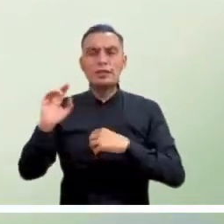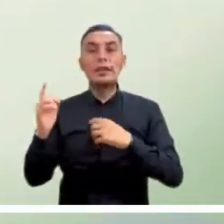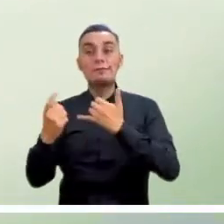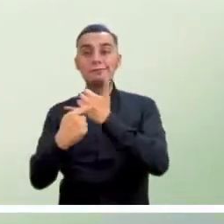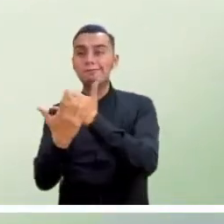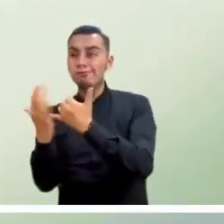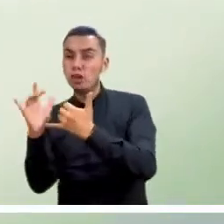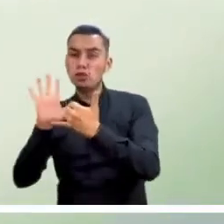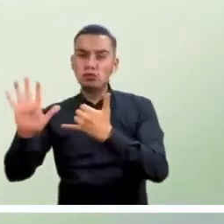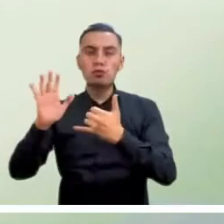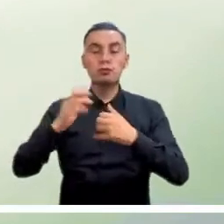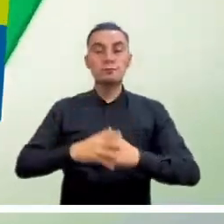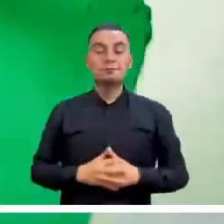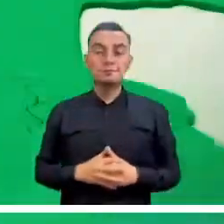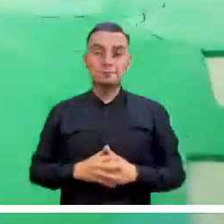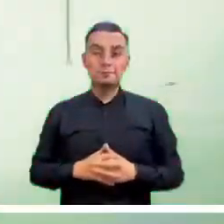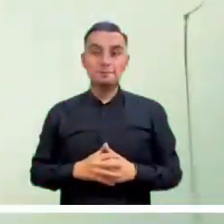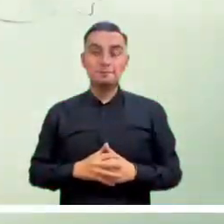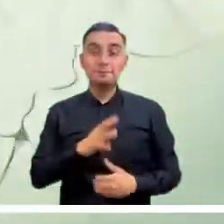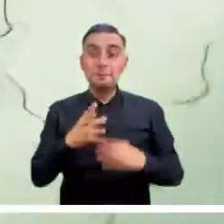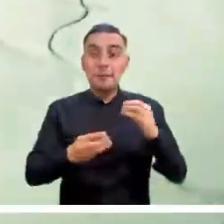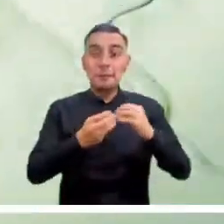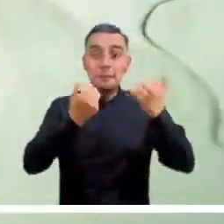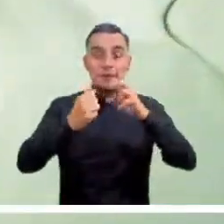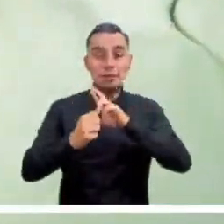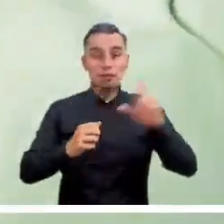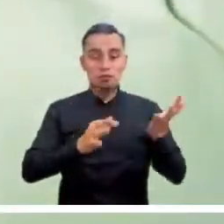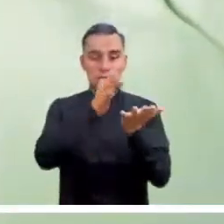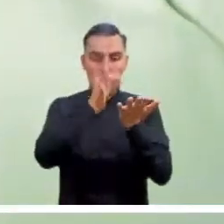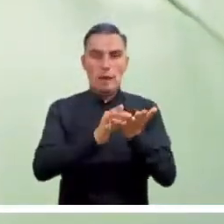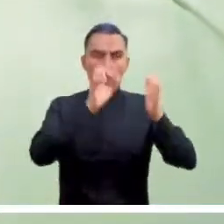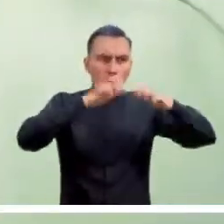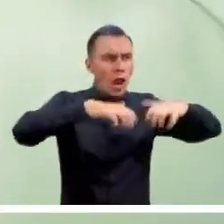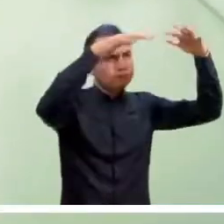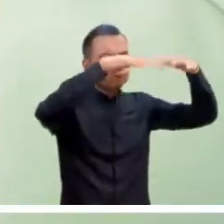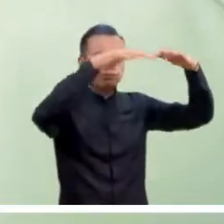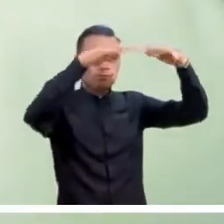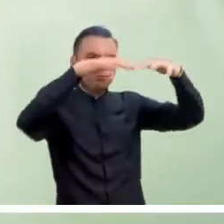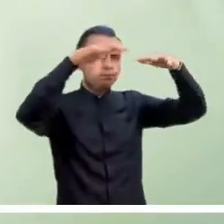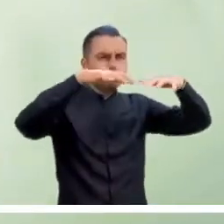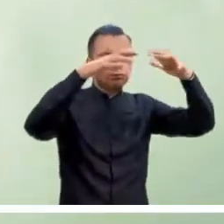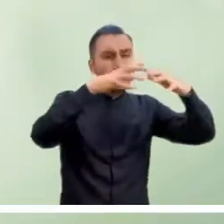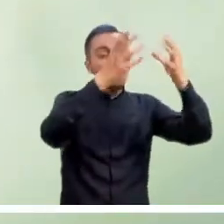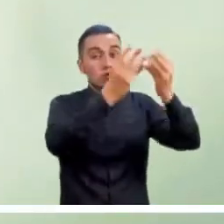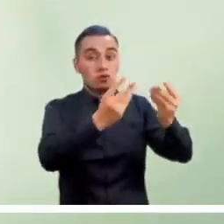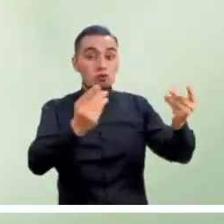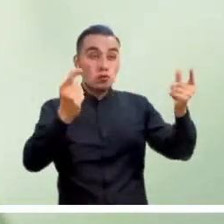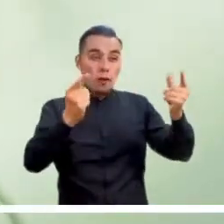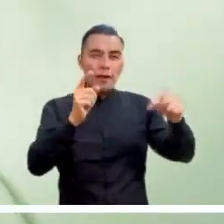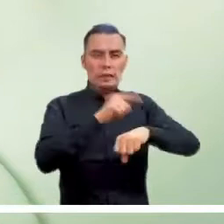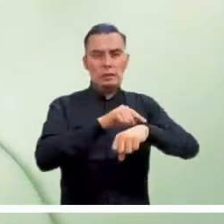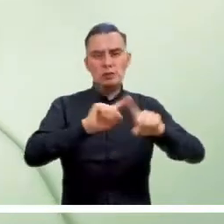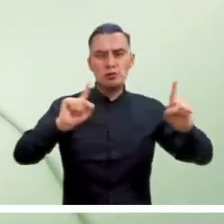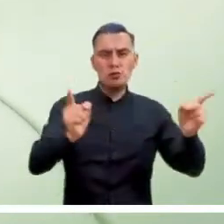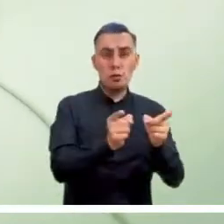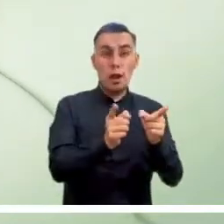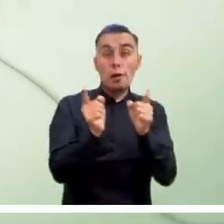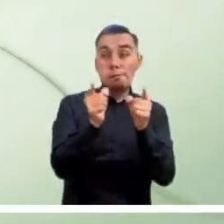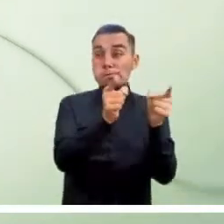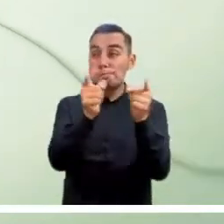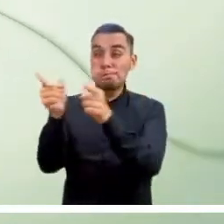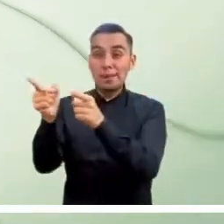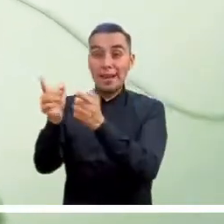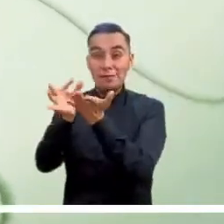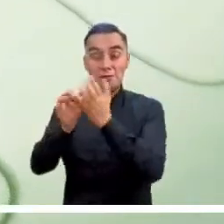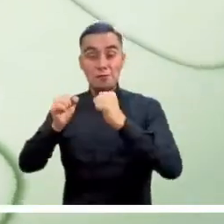las lluvias más significativas de la región amazónica durante la mañana. Finalmente, en el sur de la capital podrían activarse algunas lluvias ligeras y